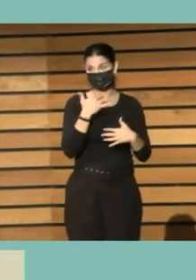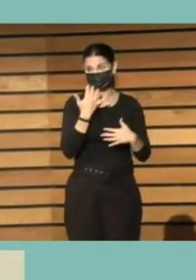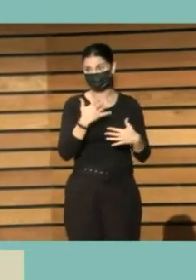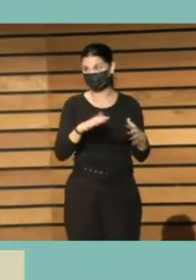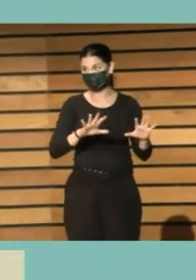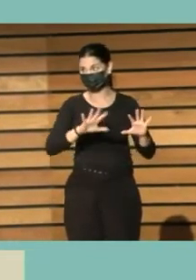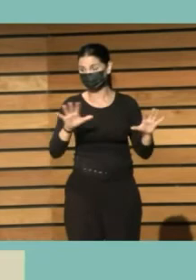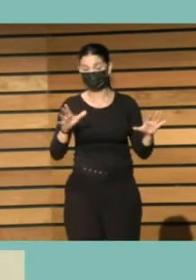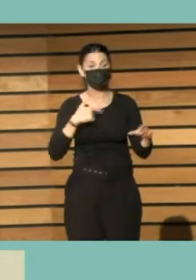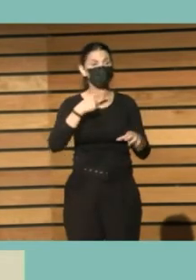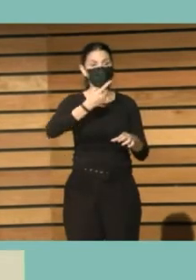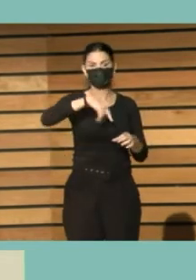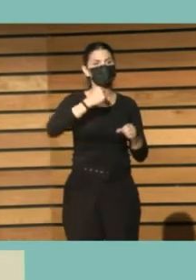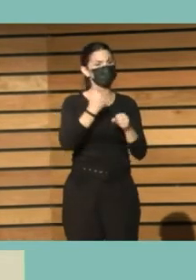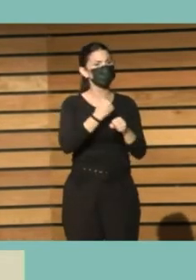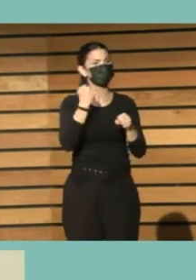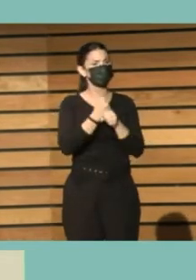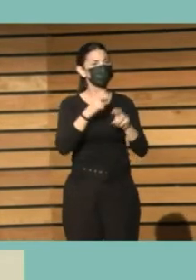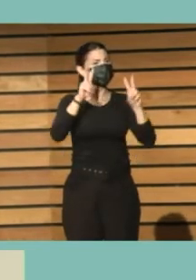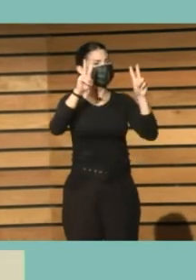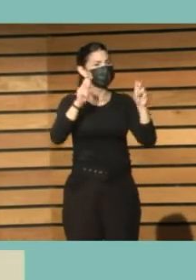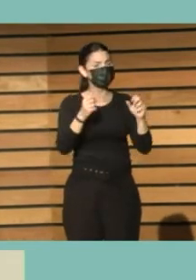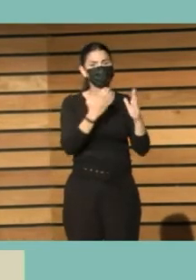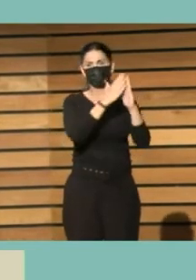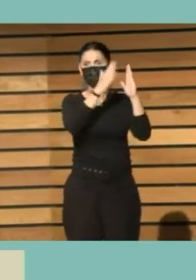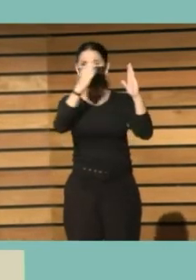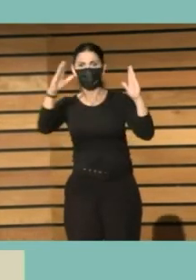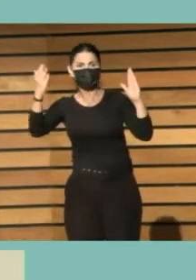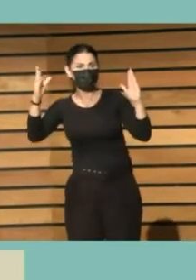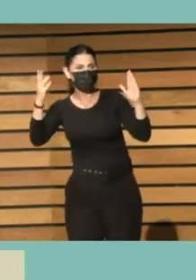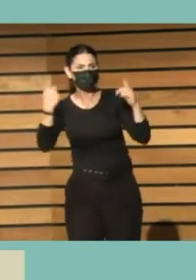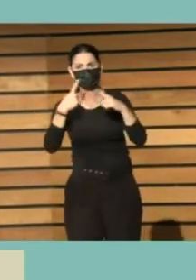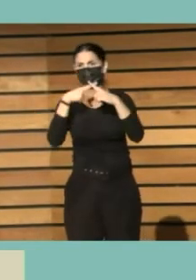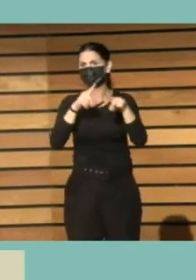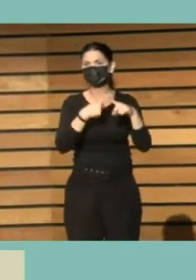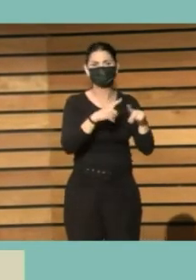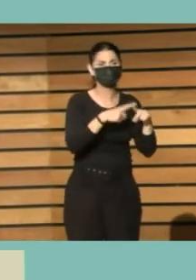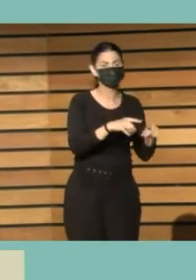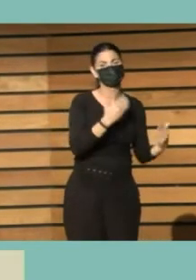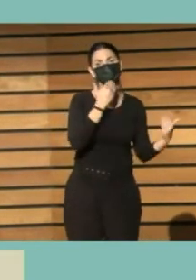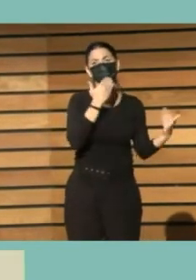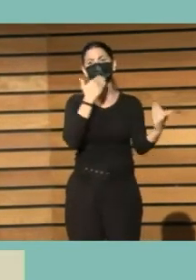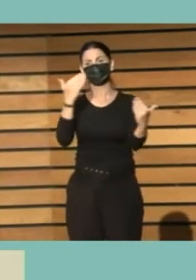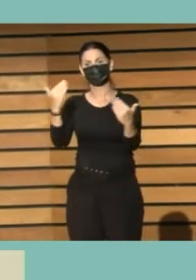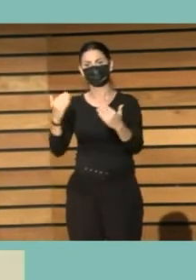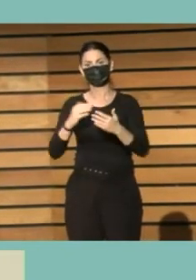debemos trabajar para atender la diversidad en las colecciones y servicios que prestan las bibliotecas. Muchas gracias.